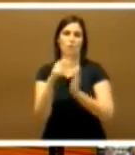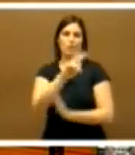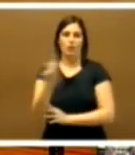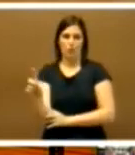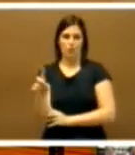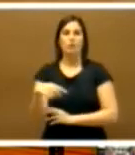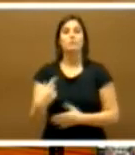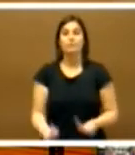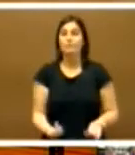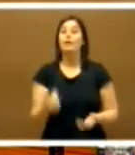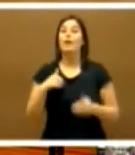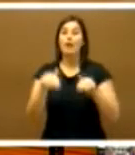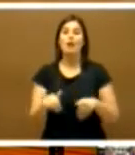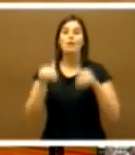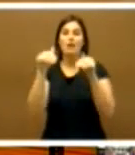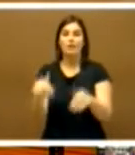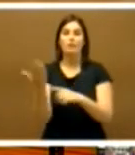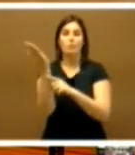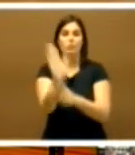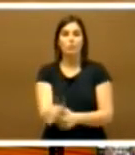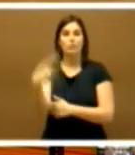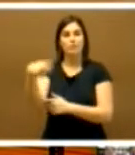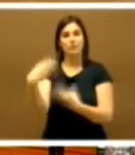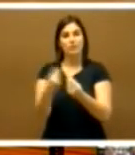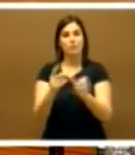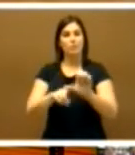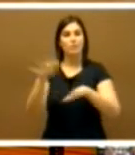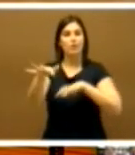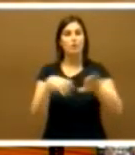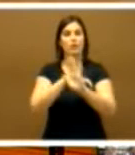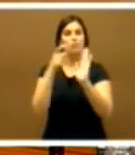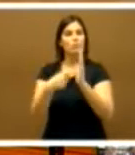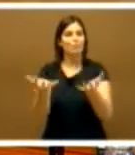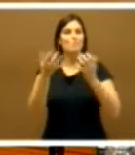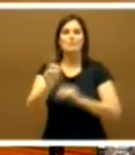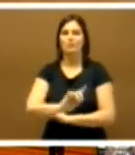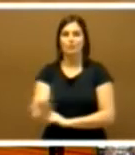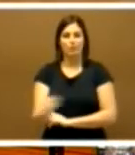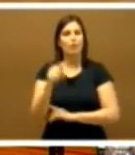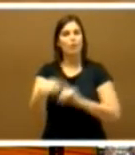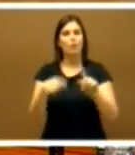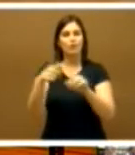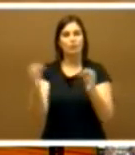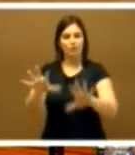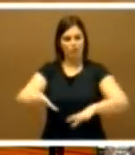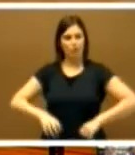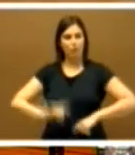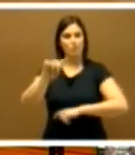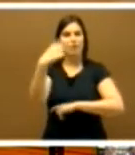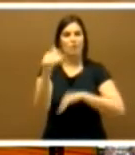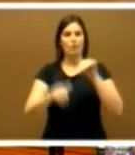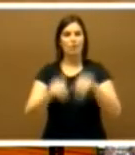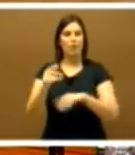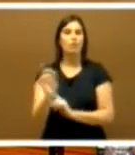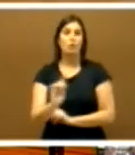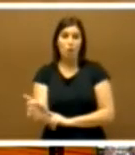No habiendo obtenido el candidato propuesto a la presidencia de la Junta de Extremadura la mayoría absoluta requerida para ser investido en primera votación, se